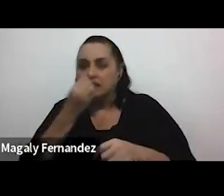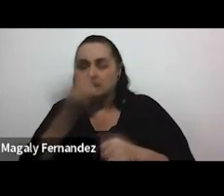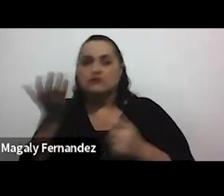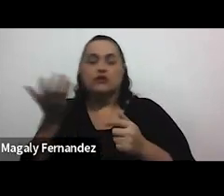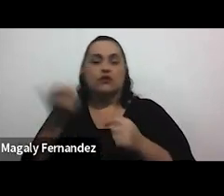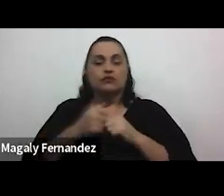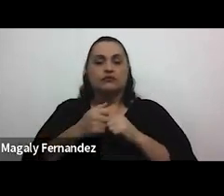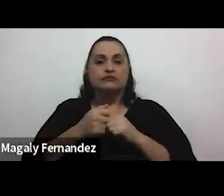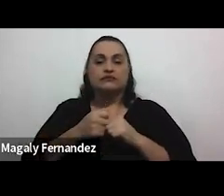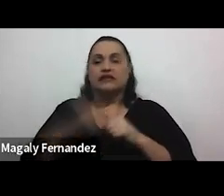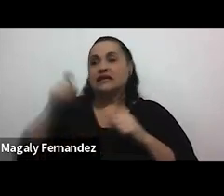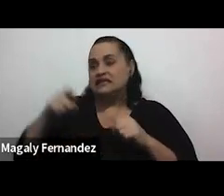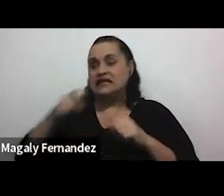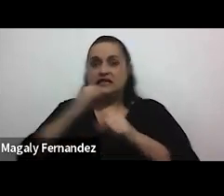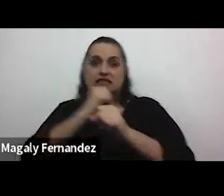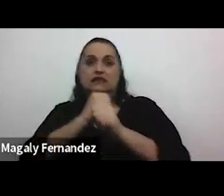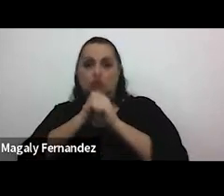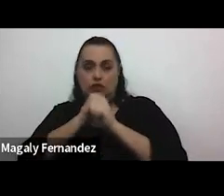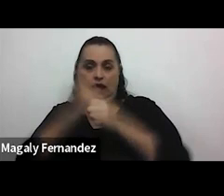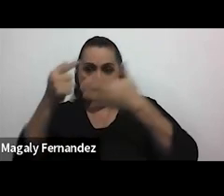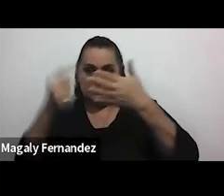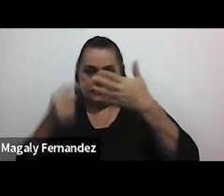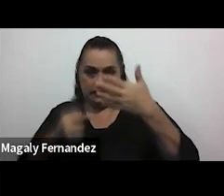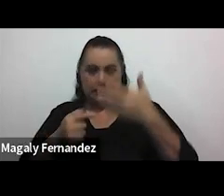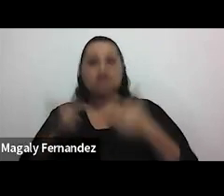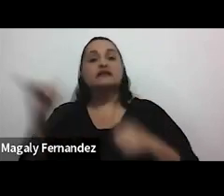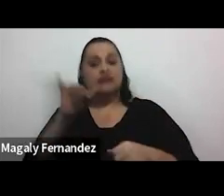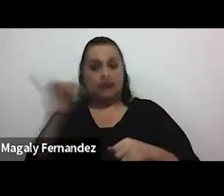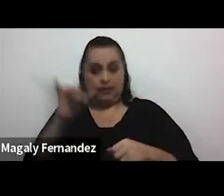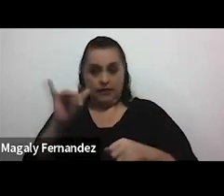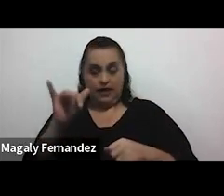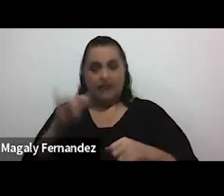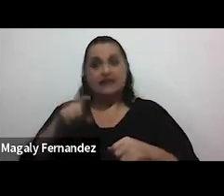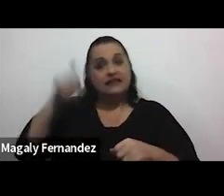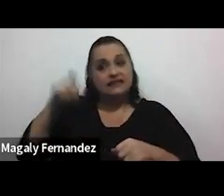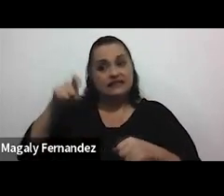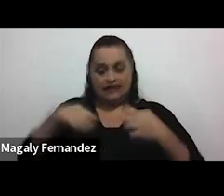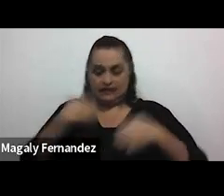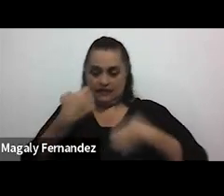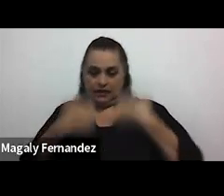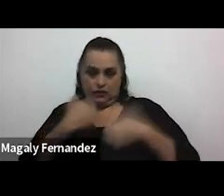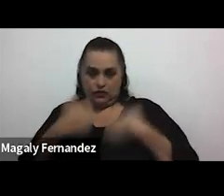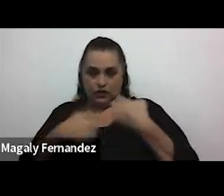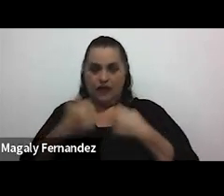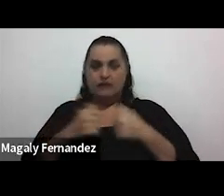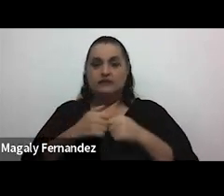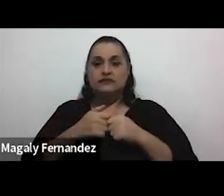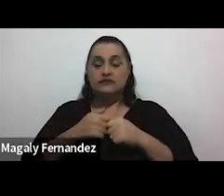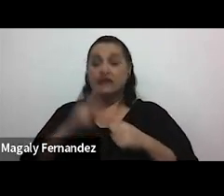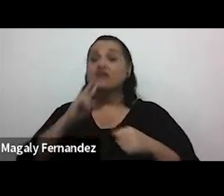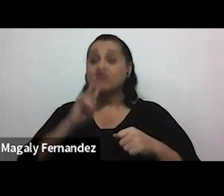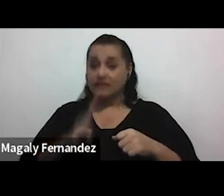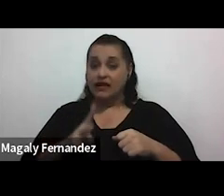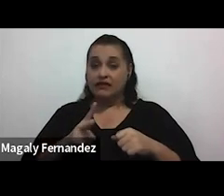seguridad, etcétera, como también las necesidades emocionales. Cuando en realidad